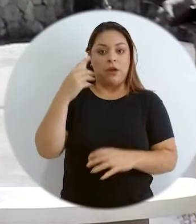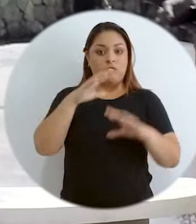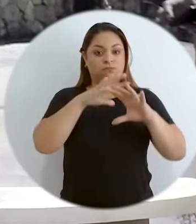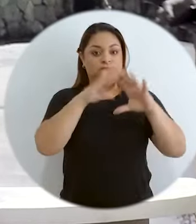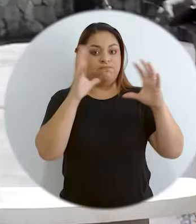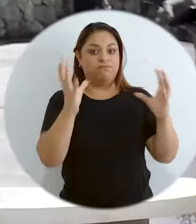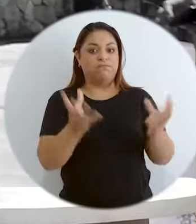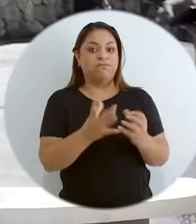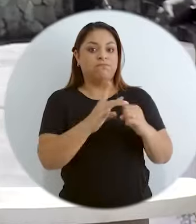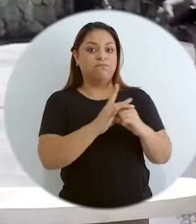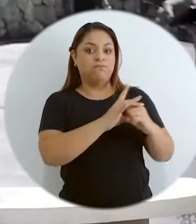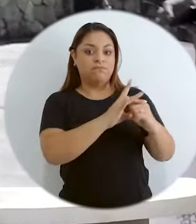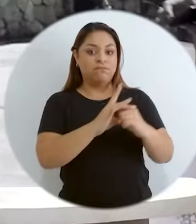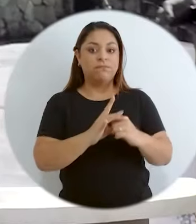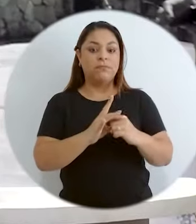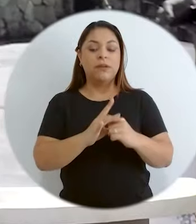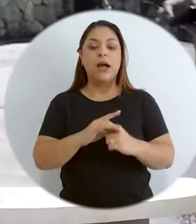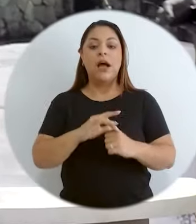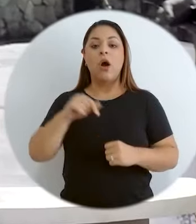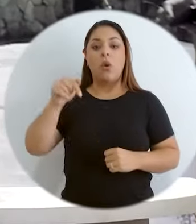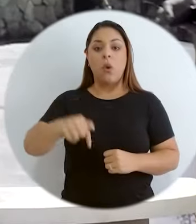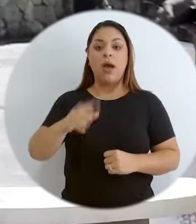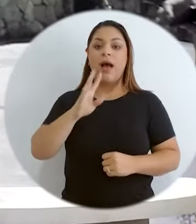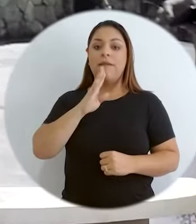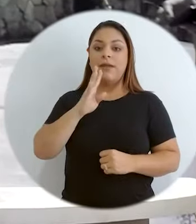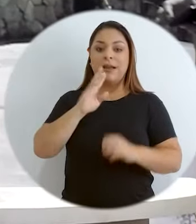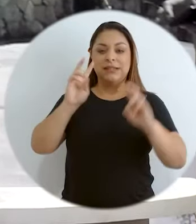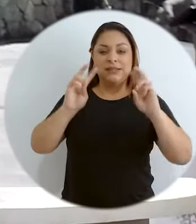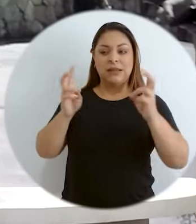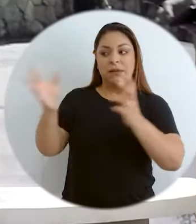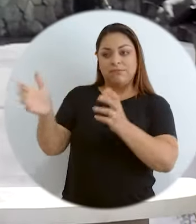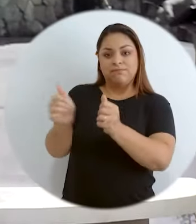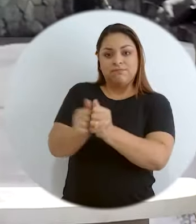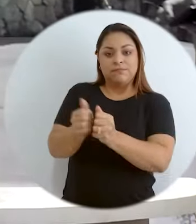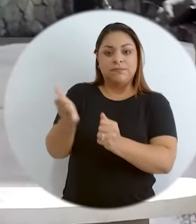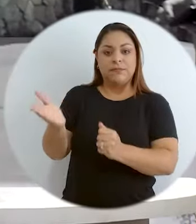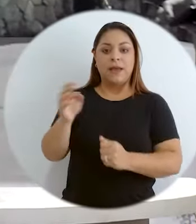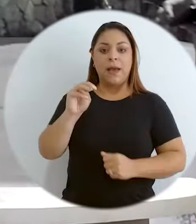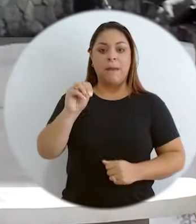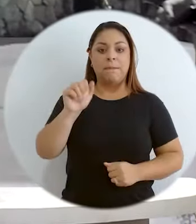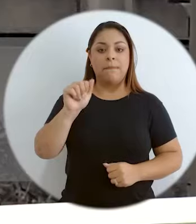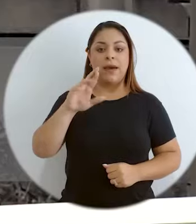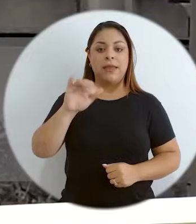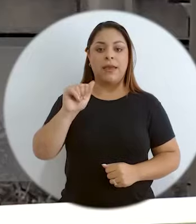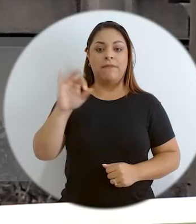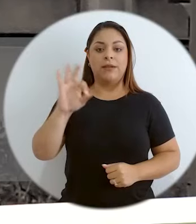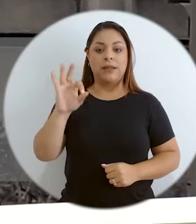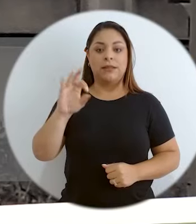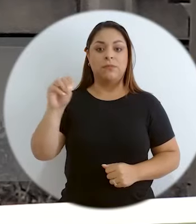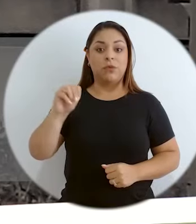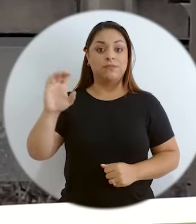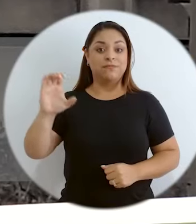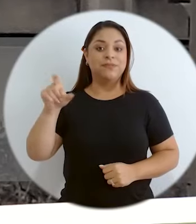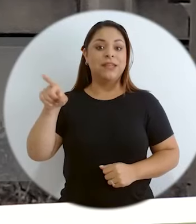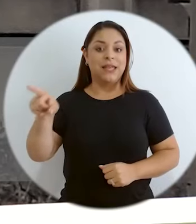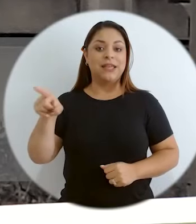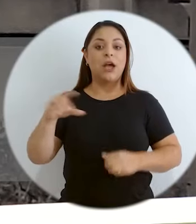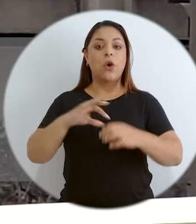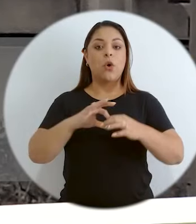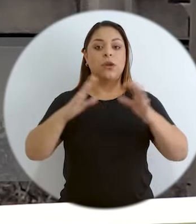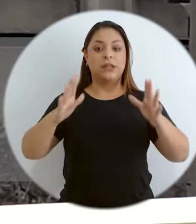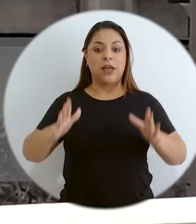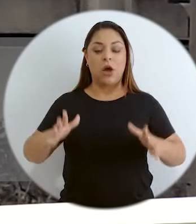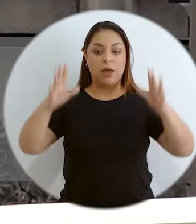la vida del planeta Tierra. Para hablar de esto en esta oportunidad tenemos a María Fernanda Morales Camacho, quien es coordinadora de la Cátedra de